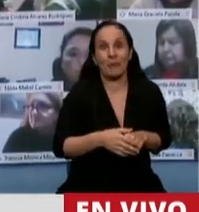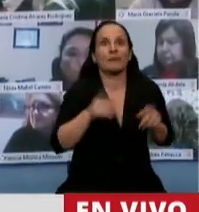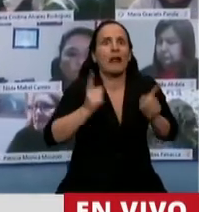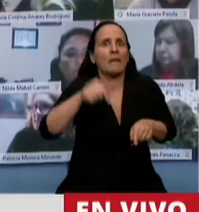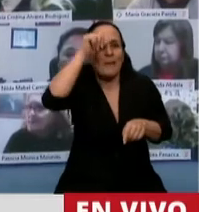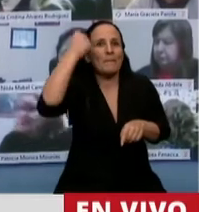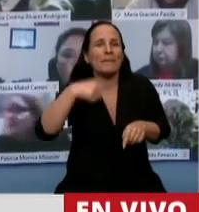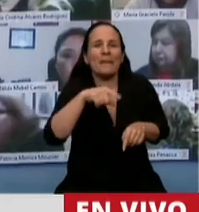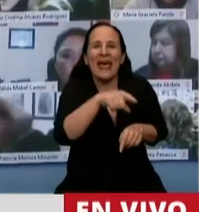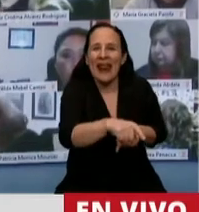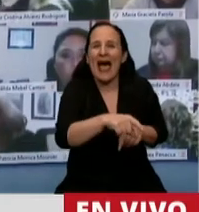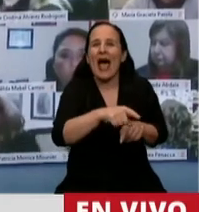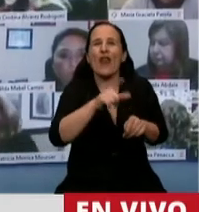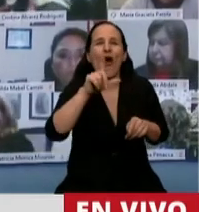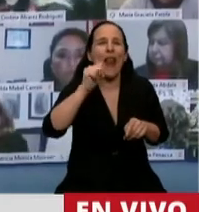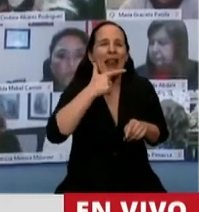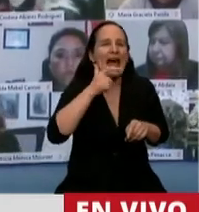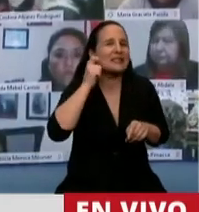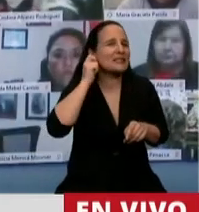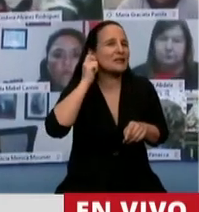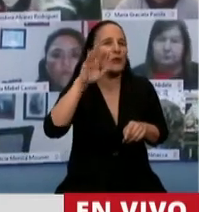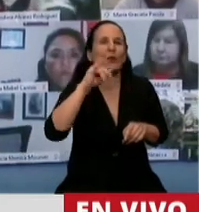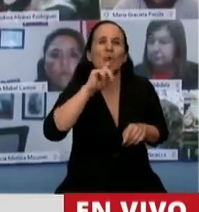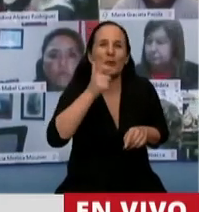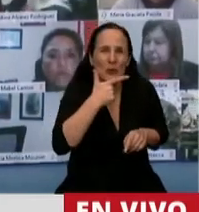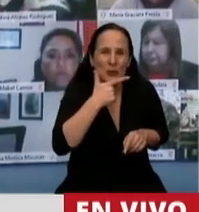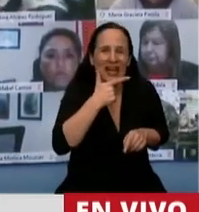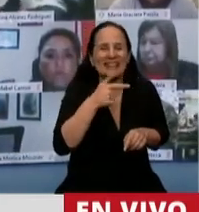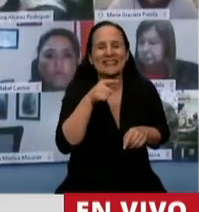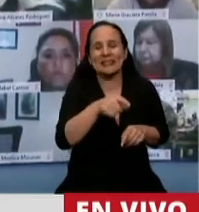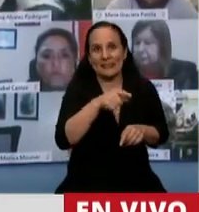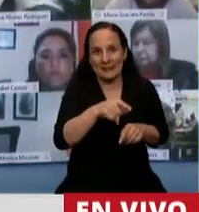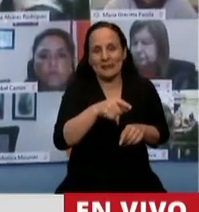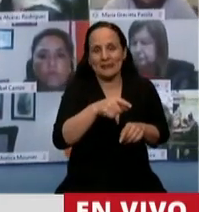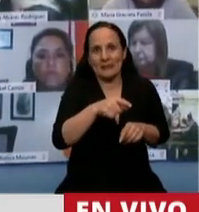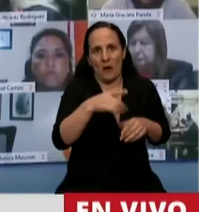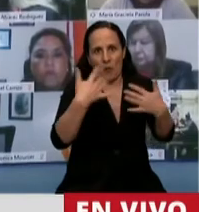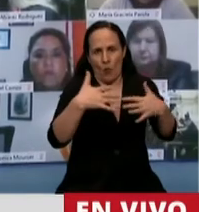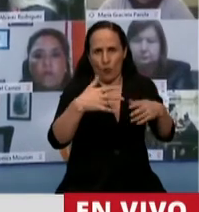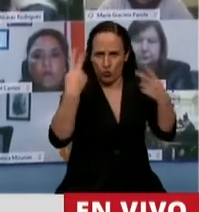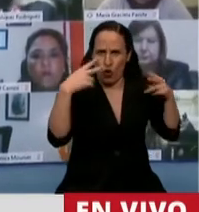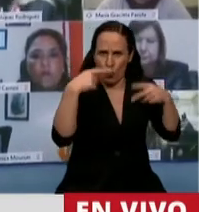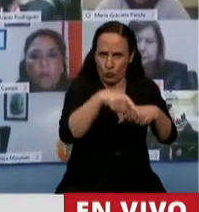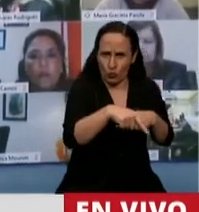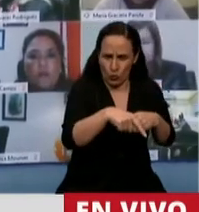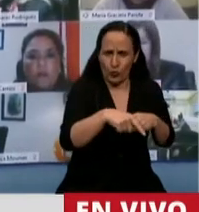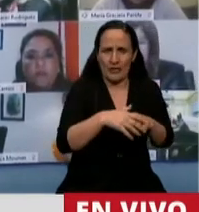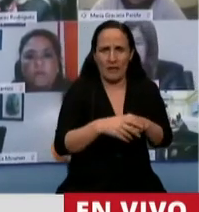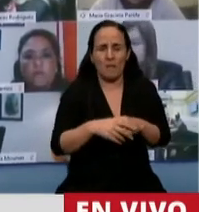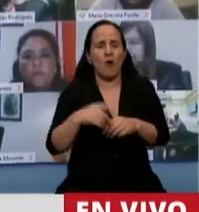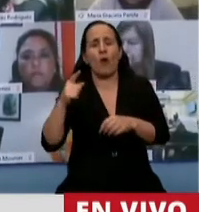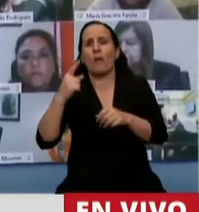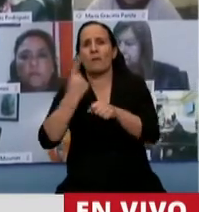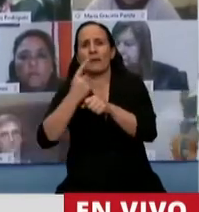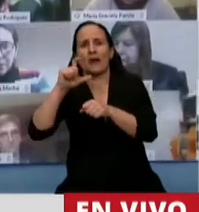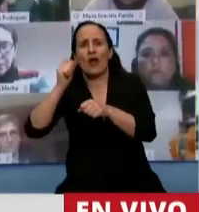se ascendió todavía a 354.000 ubicándonos nada más que por debajo de Cava, de Mar del Plata